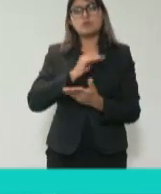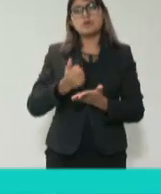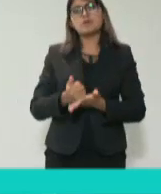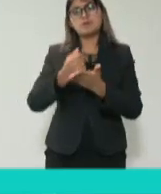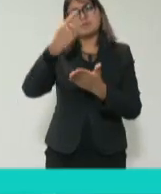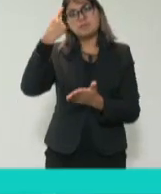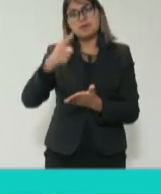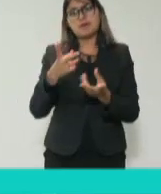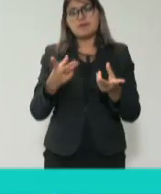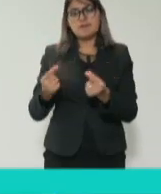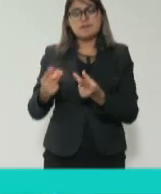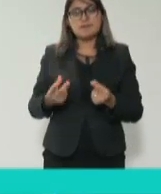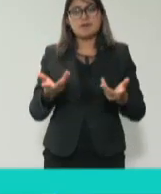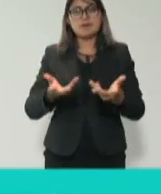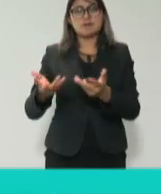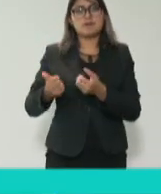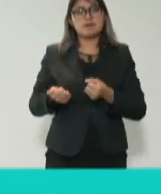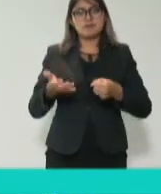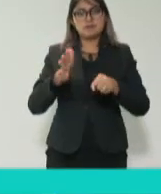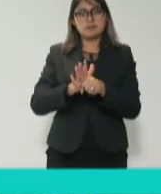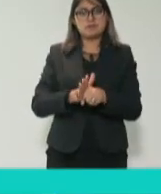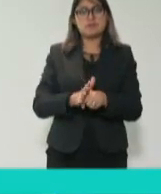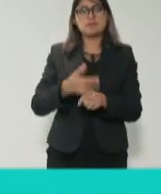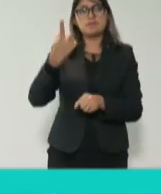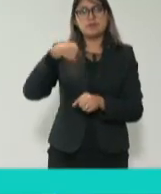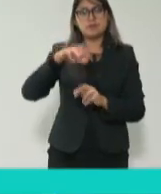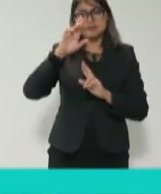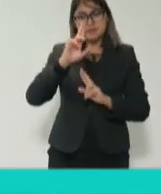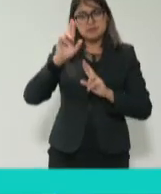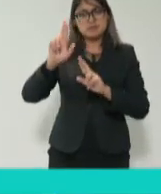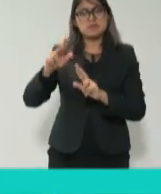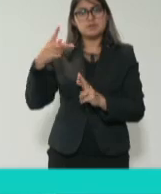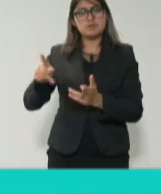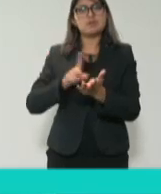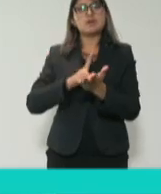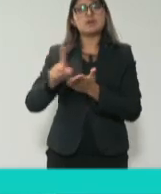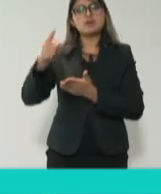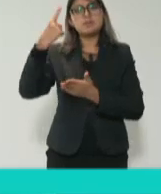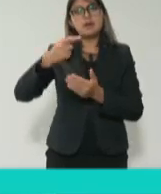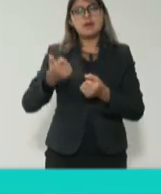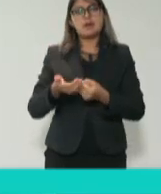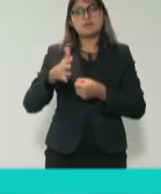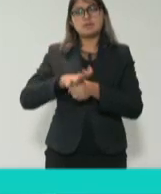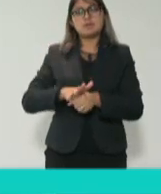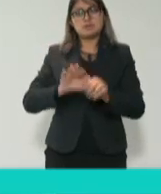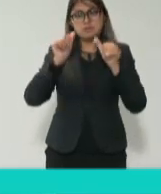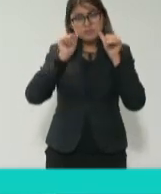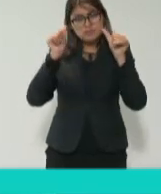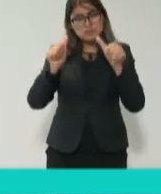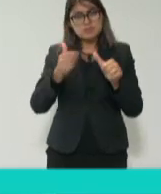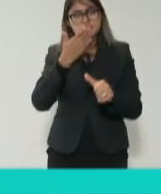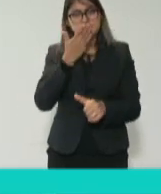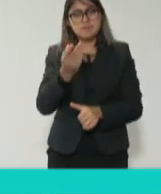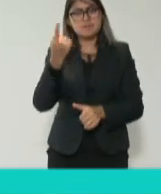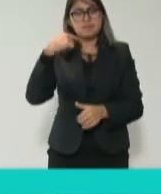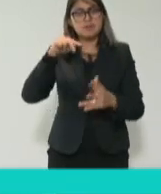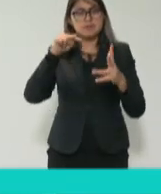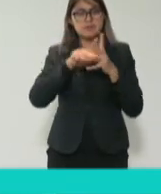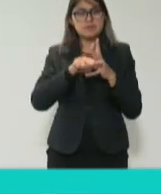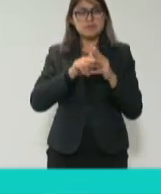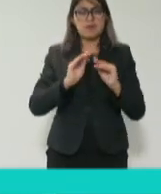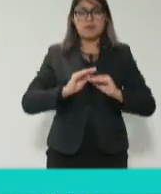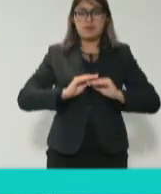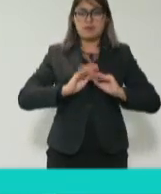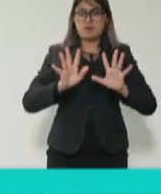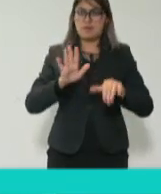la administración y por tanto que se respete el derecho a la buena administración, logrando mayor transparencia y entonces sí menos